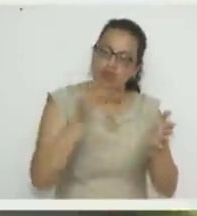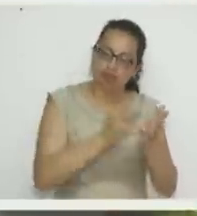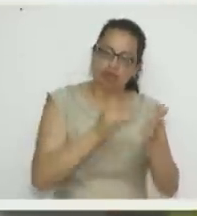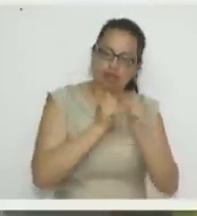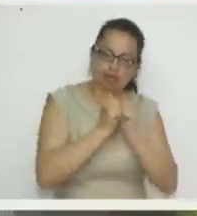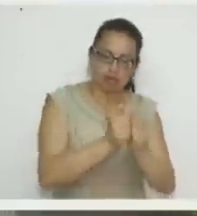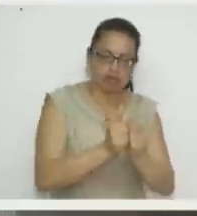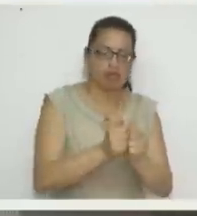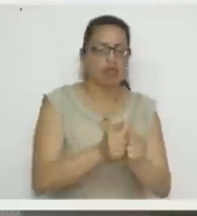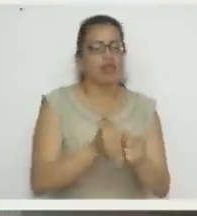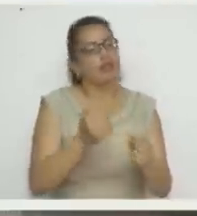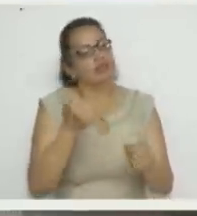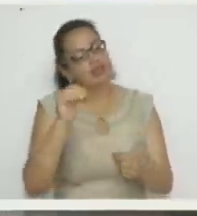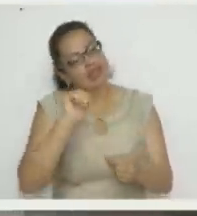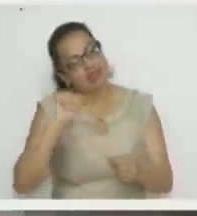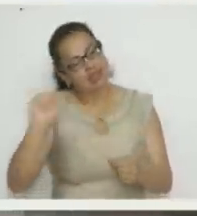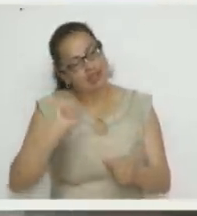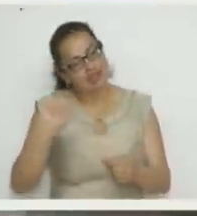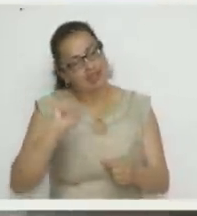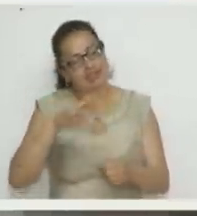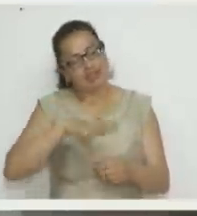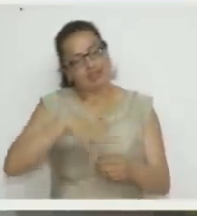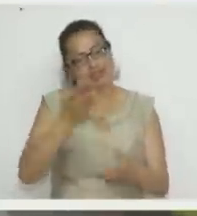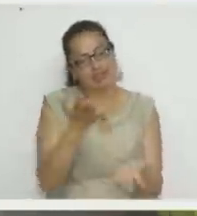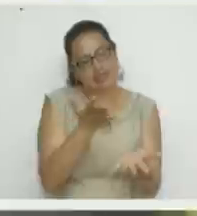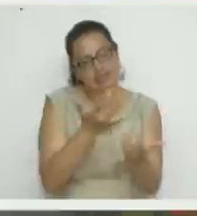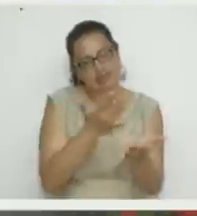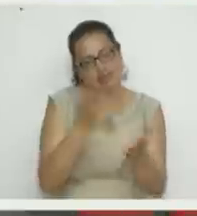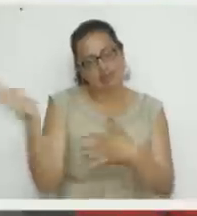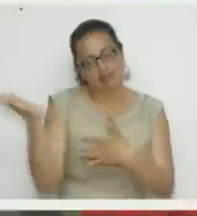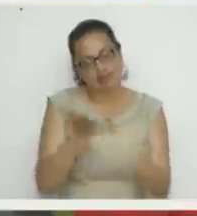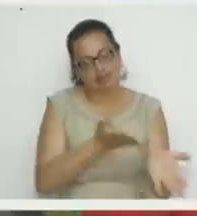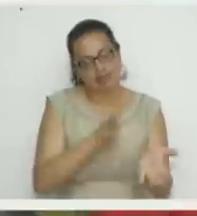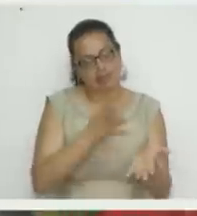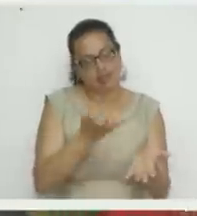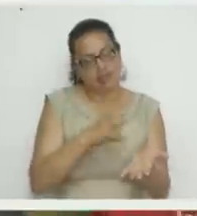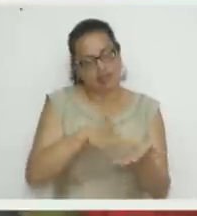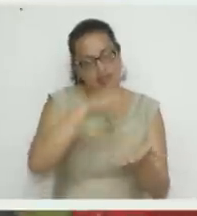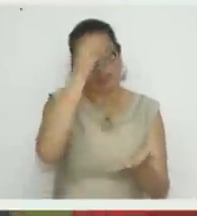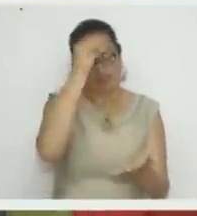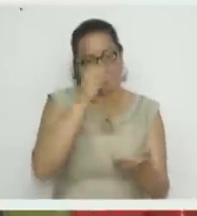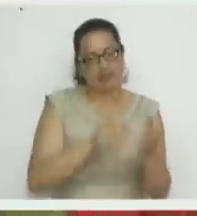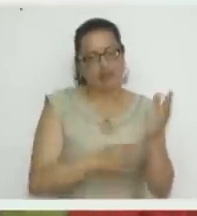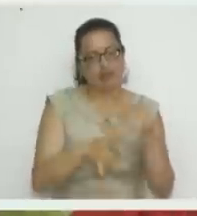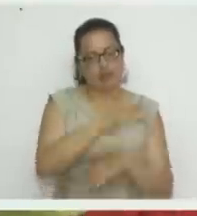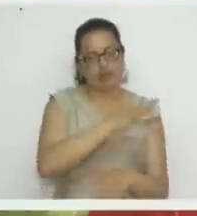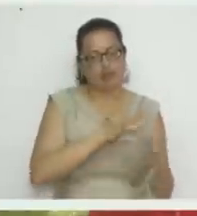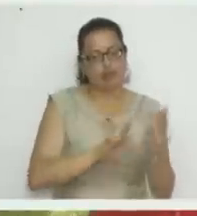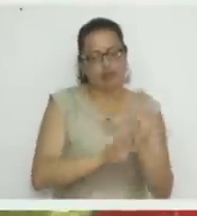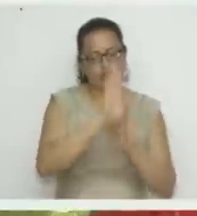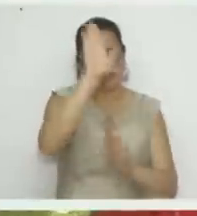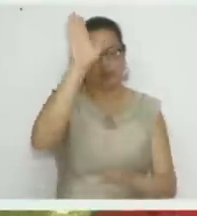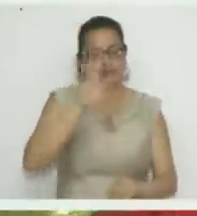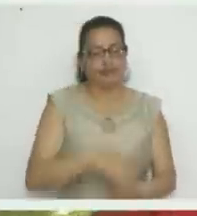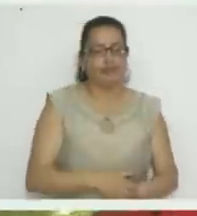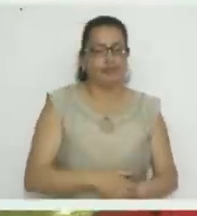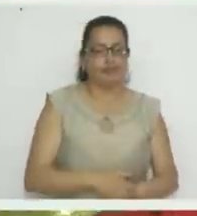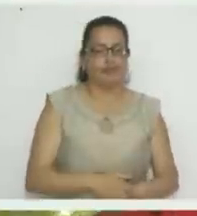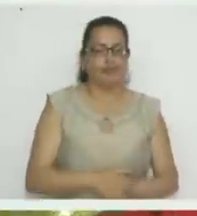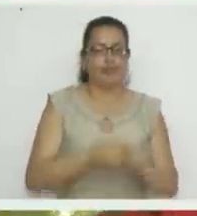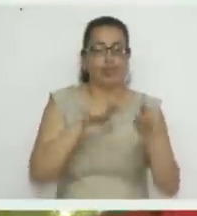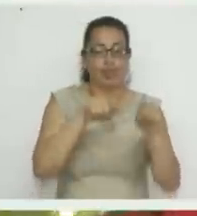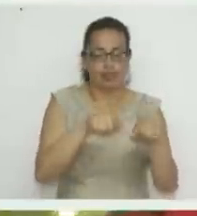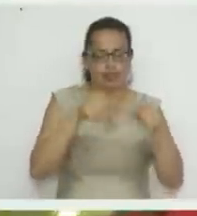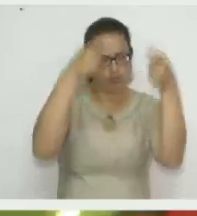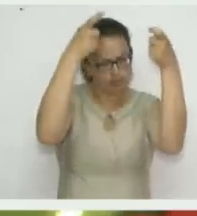espero que quieran aprender cosas bonitas, cosas nuevas, novedosas. Estás como una corona, ¿cierto?